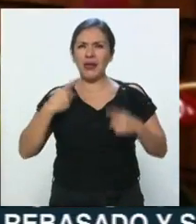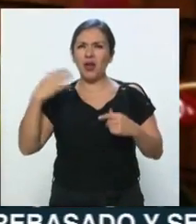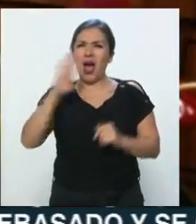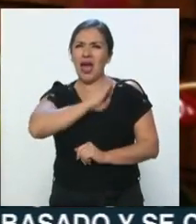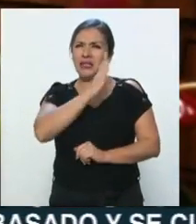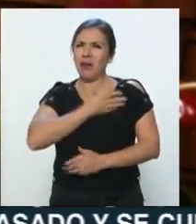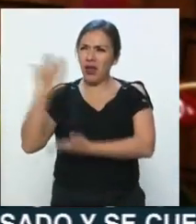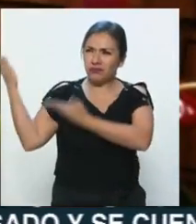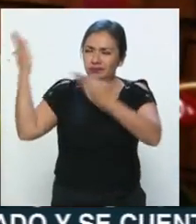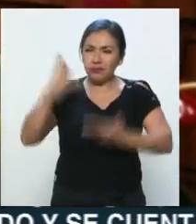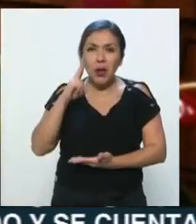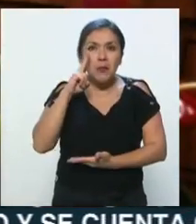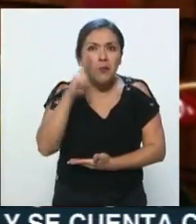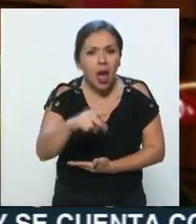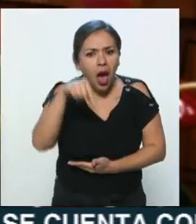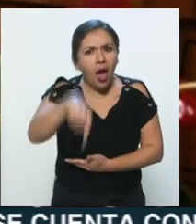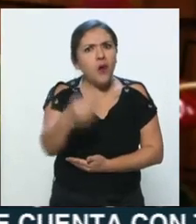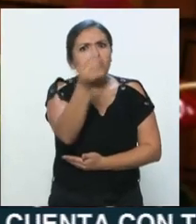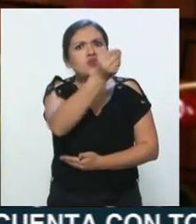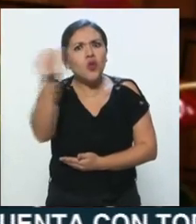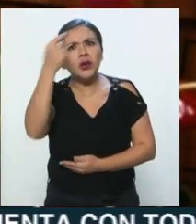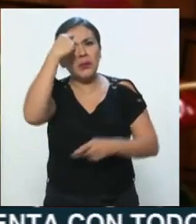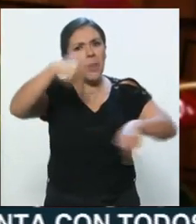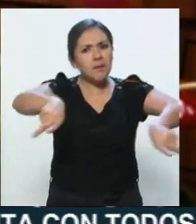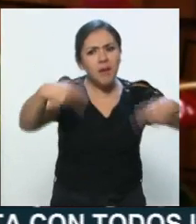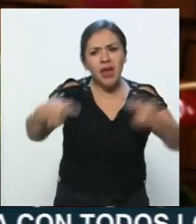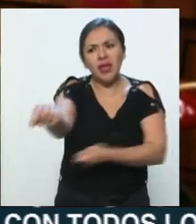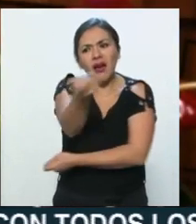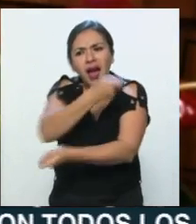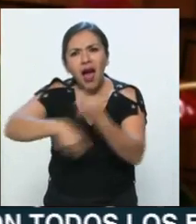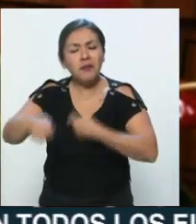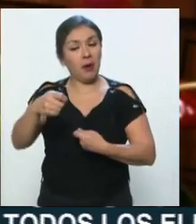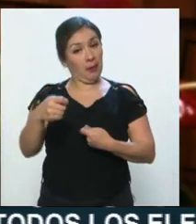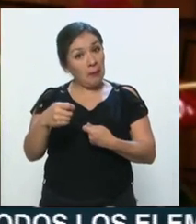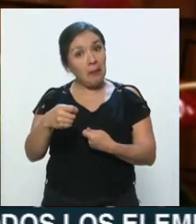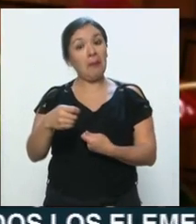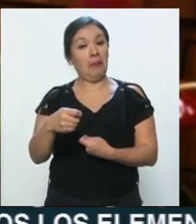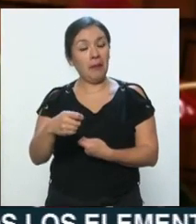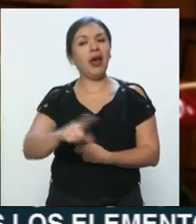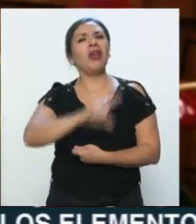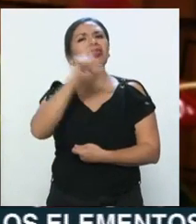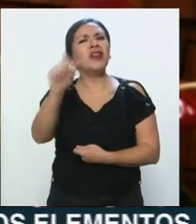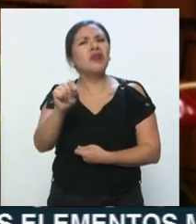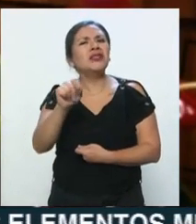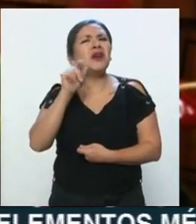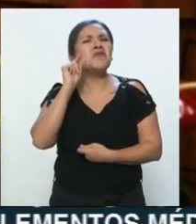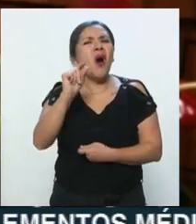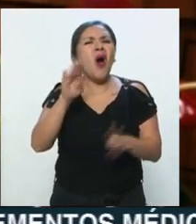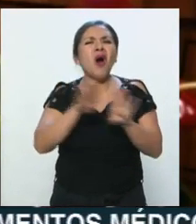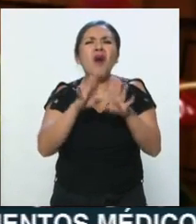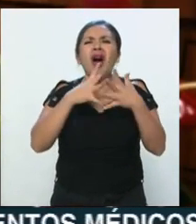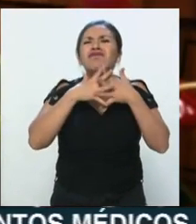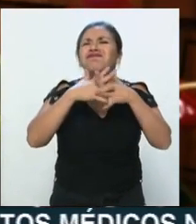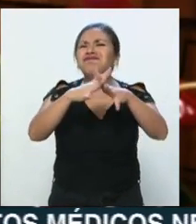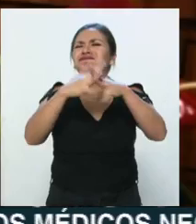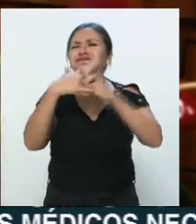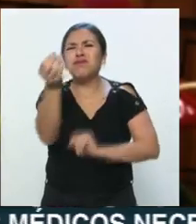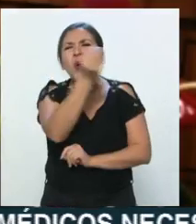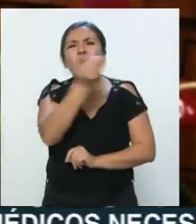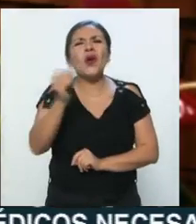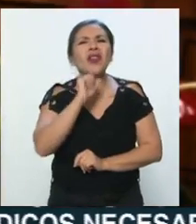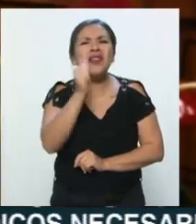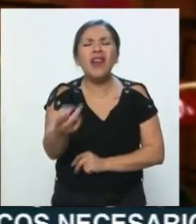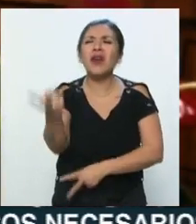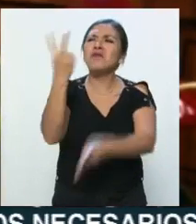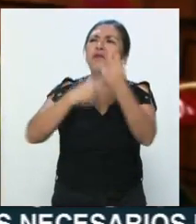El trueque, la venta, pero se empezaron a deformar de alguna manera en su organización porque